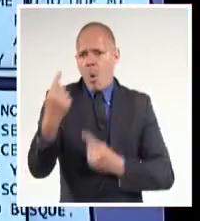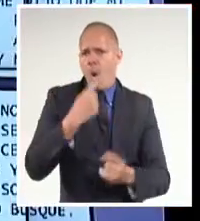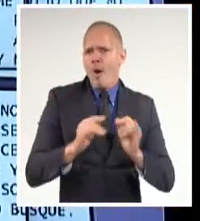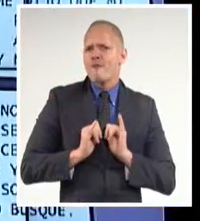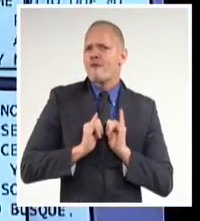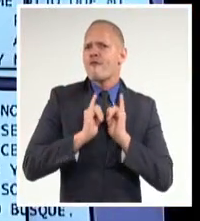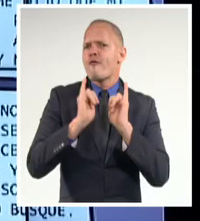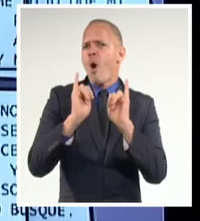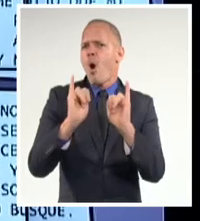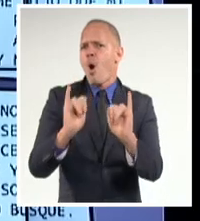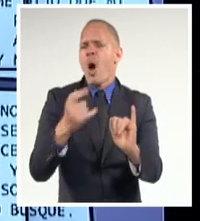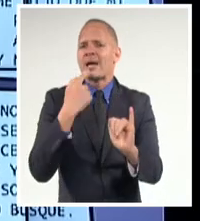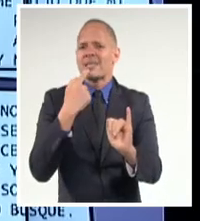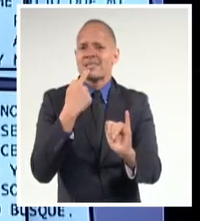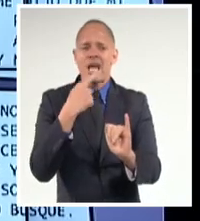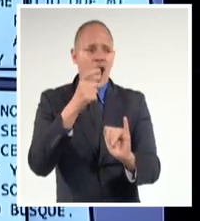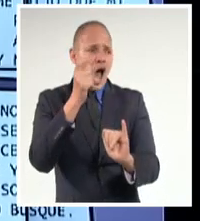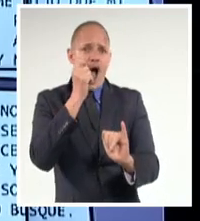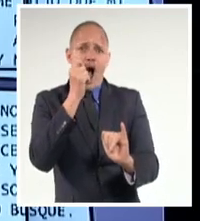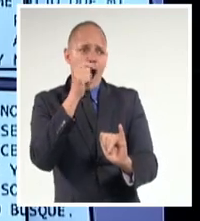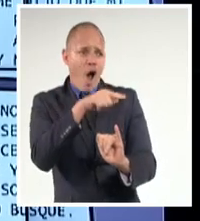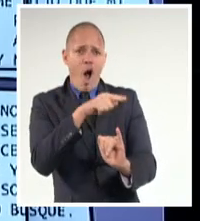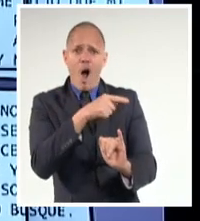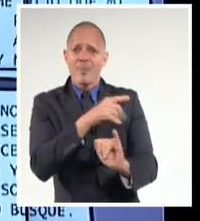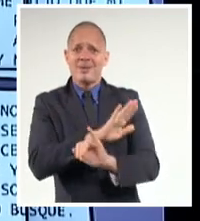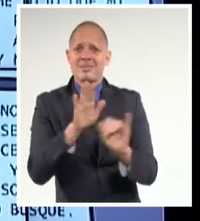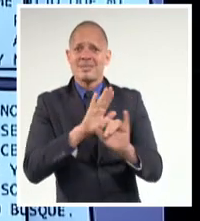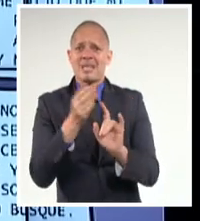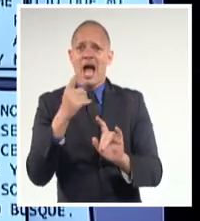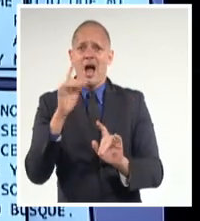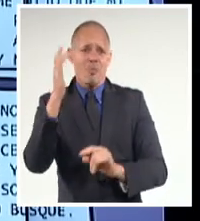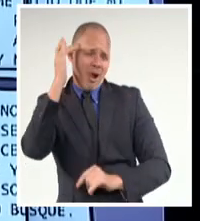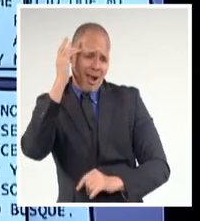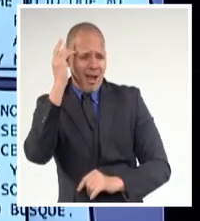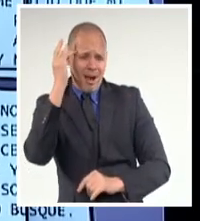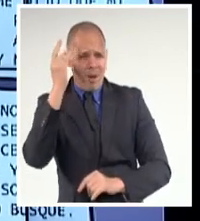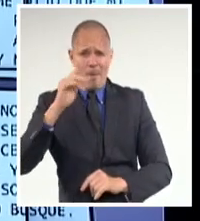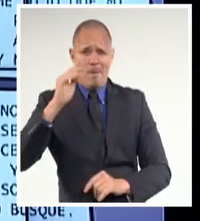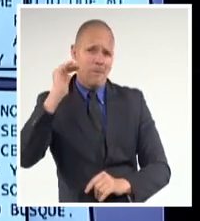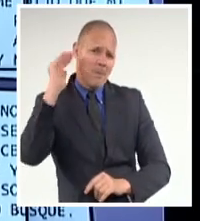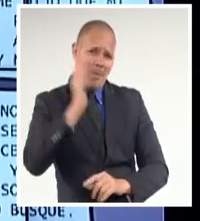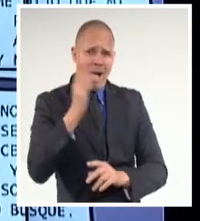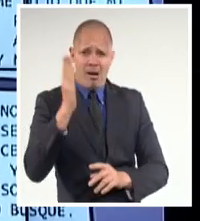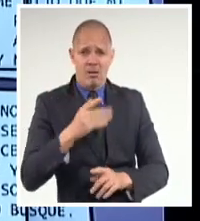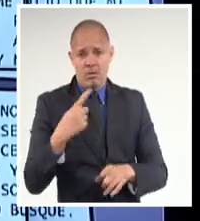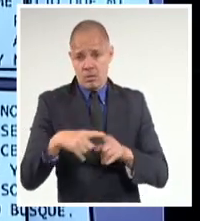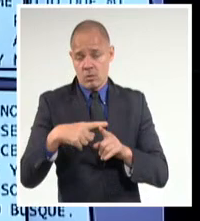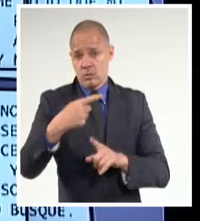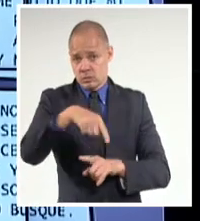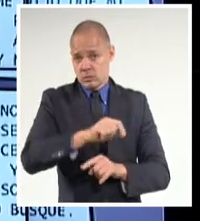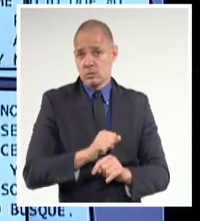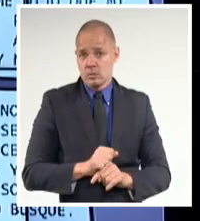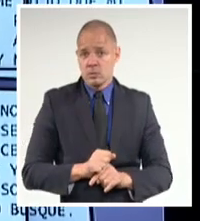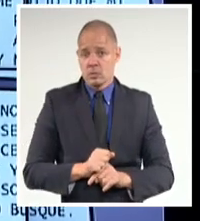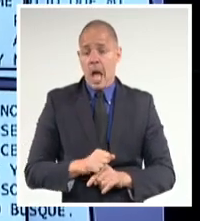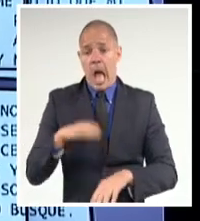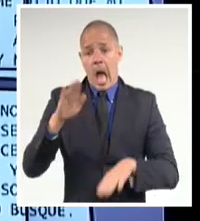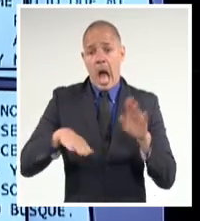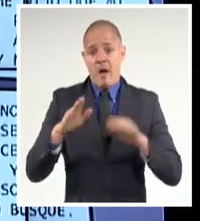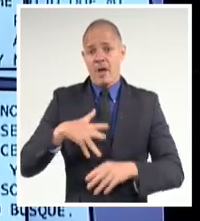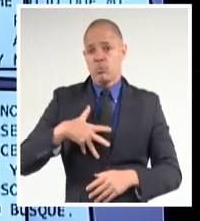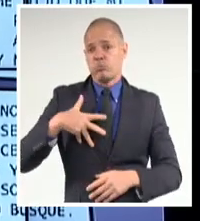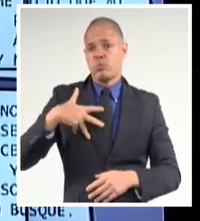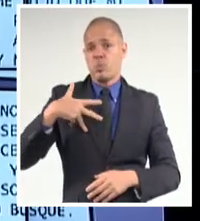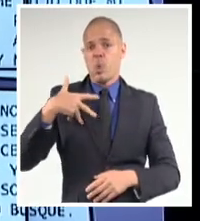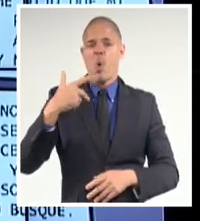como pervive lamentablemente un machismo que agrede desde el abuso verbal, la descalificación o también desde el abuso sexual, con